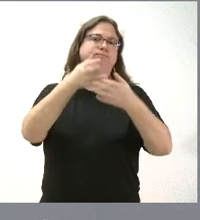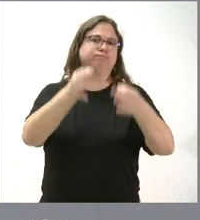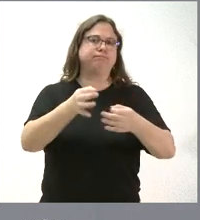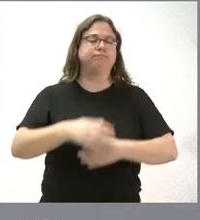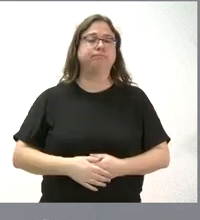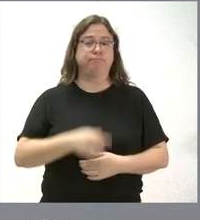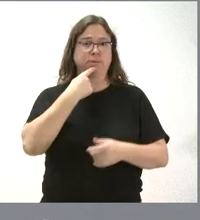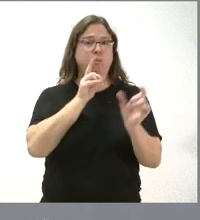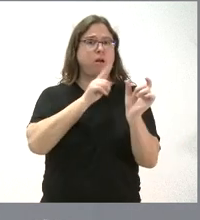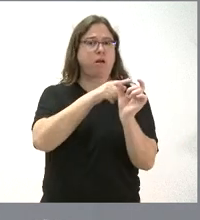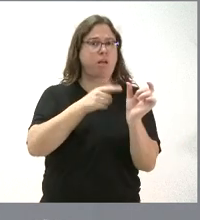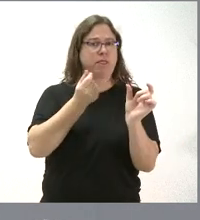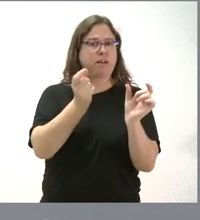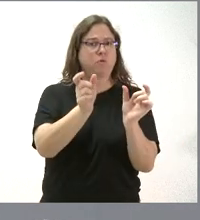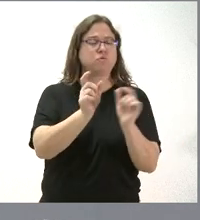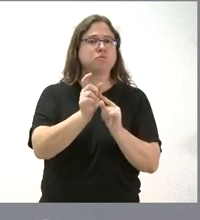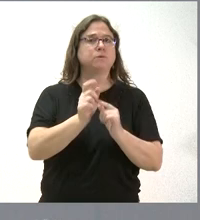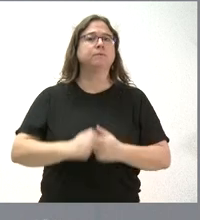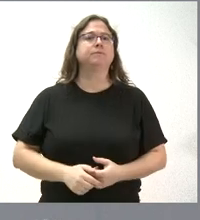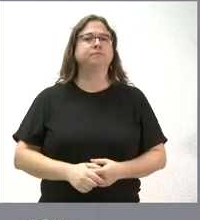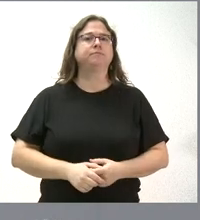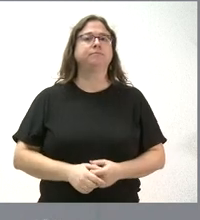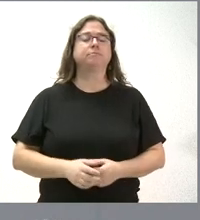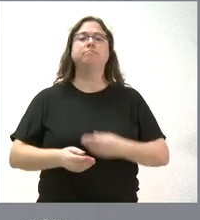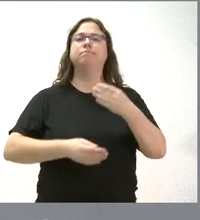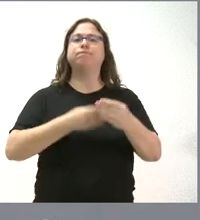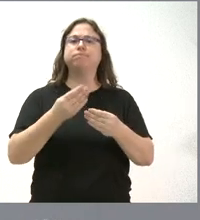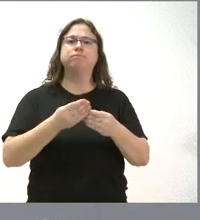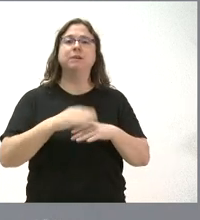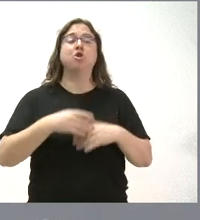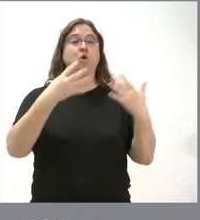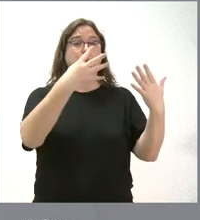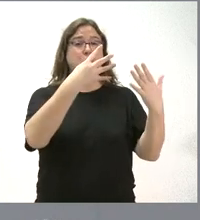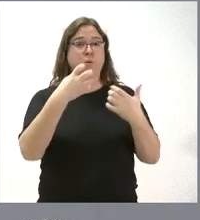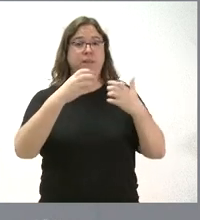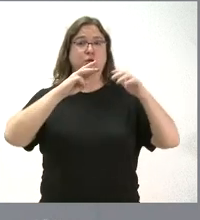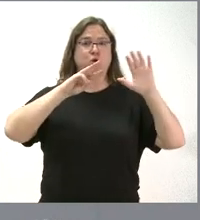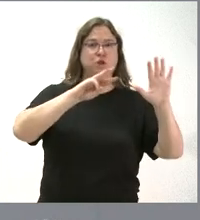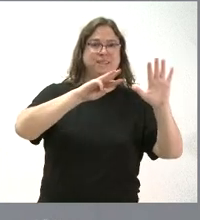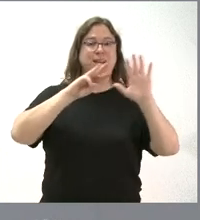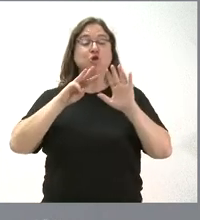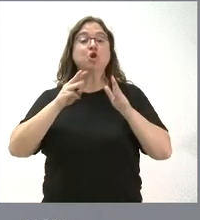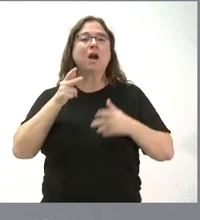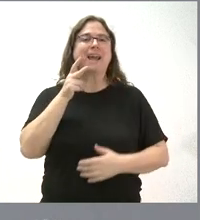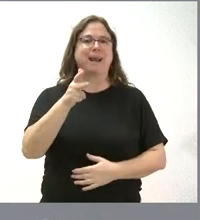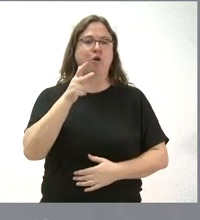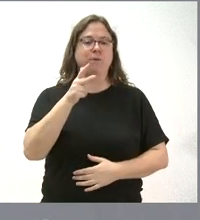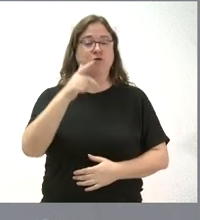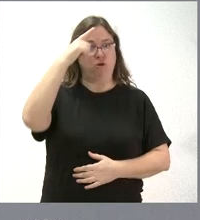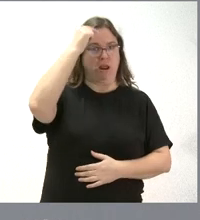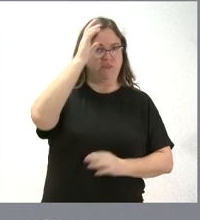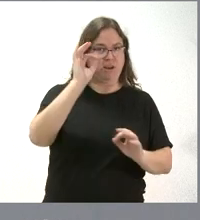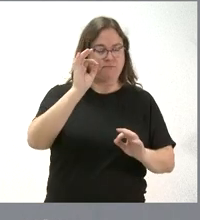cifra mencionada, se va a actuar en 988 kilómetros de Ávila,